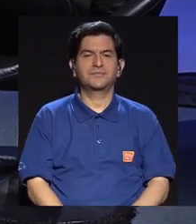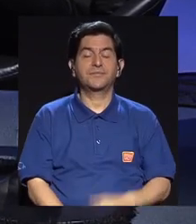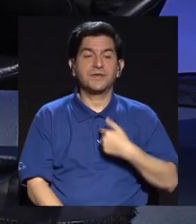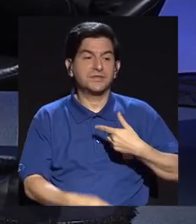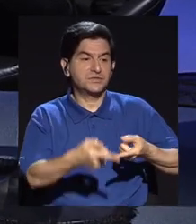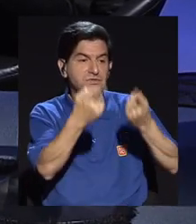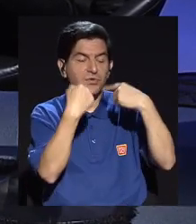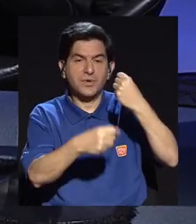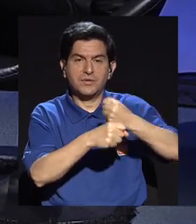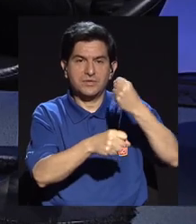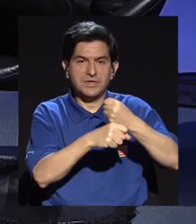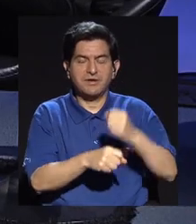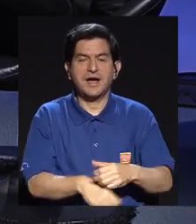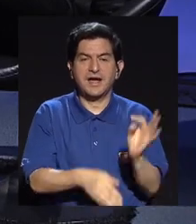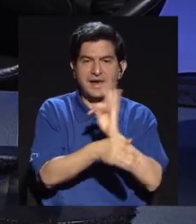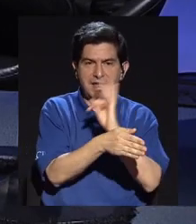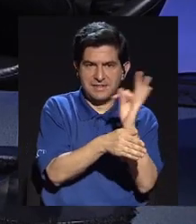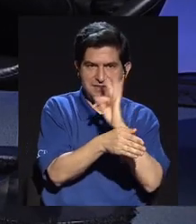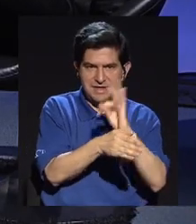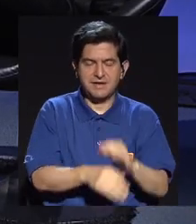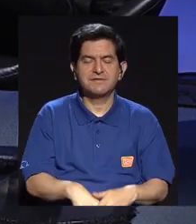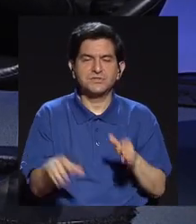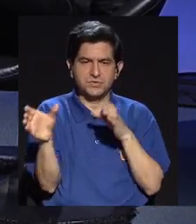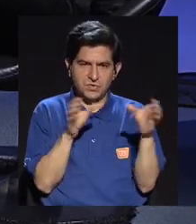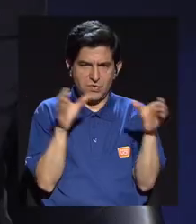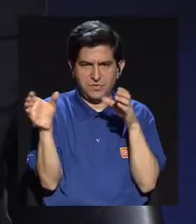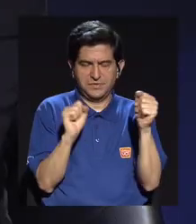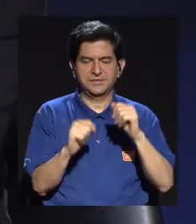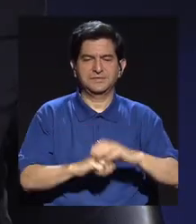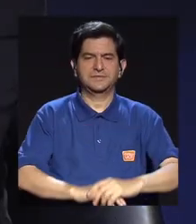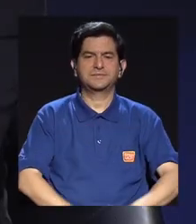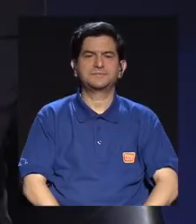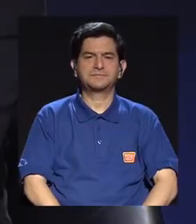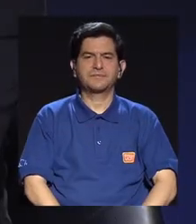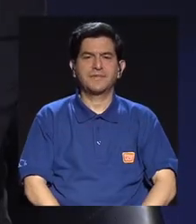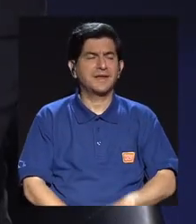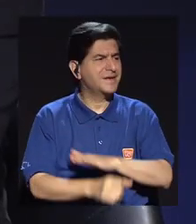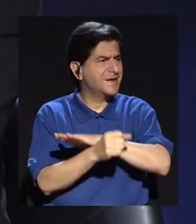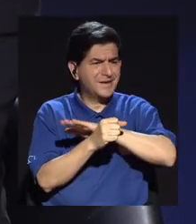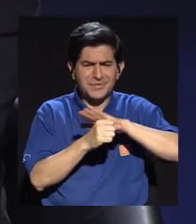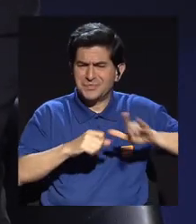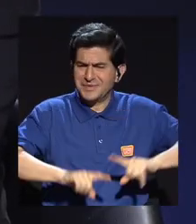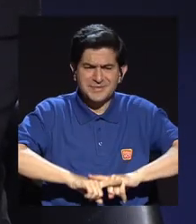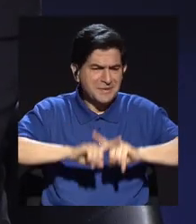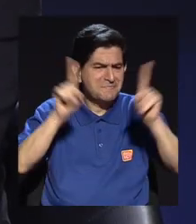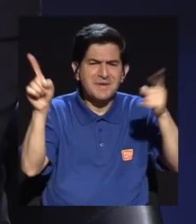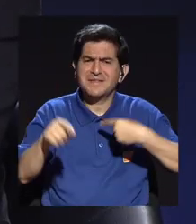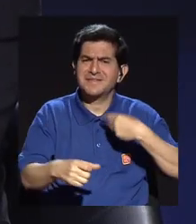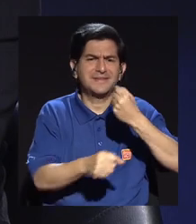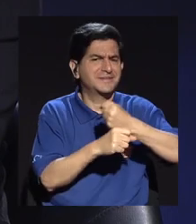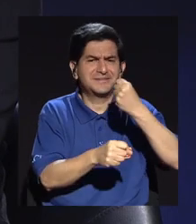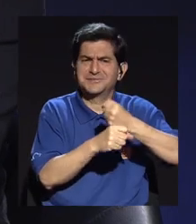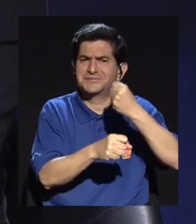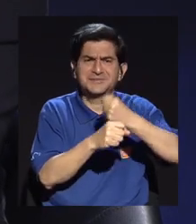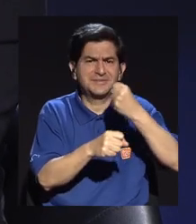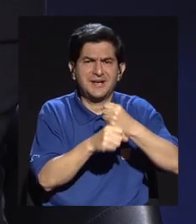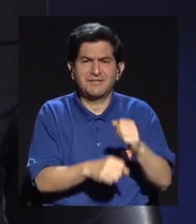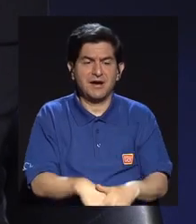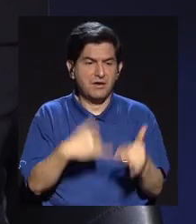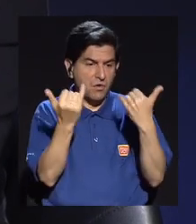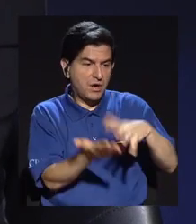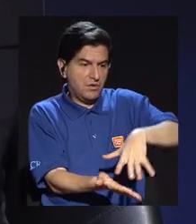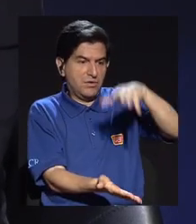Honestamente, yo vengo de trabajar de televisión, televisora comercial y era completamente distinto lo que yo hacía, lo que